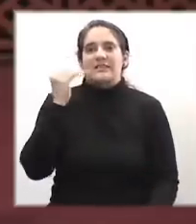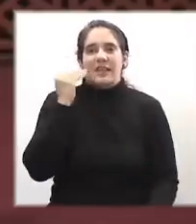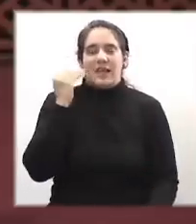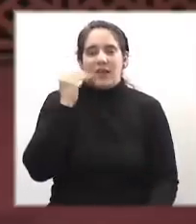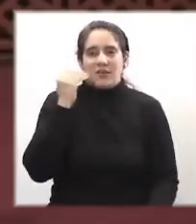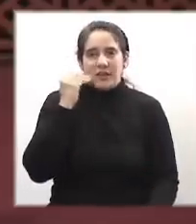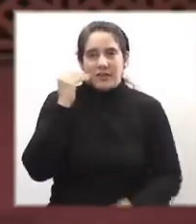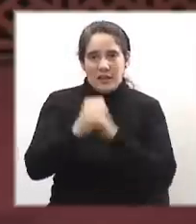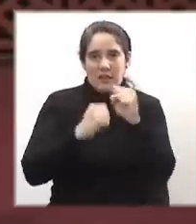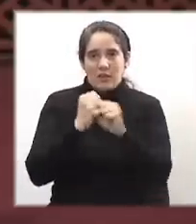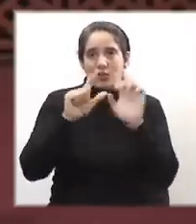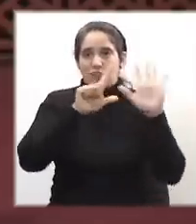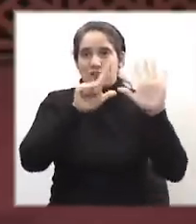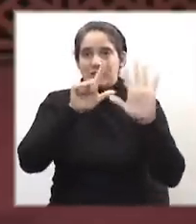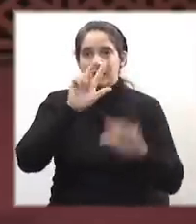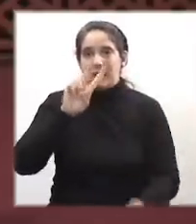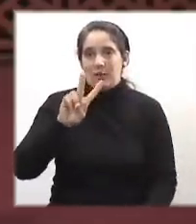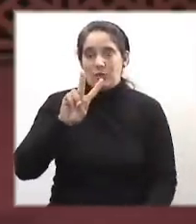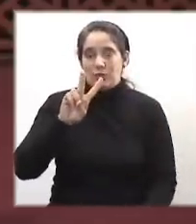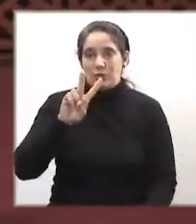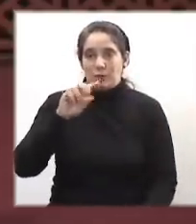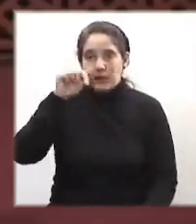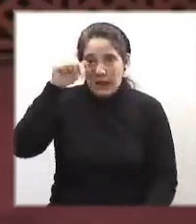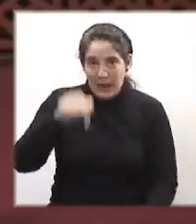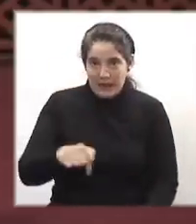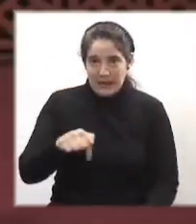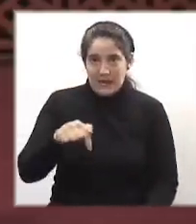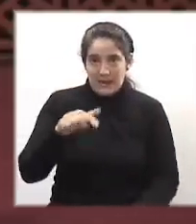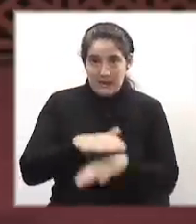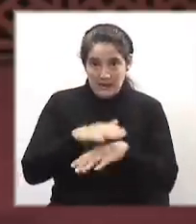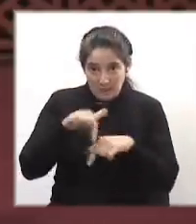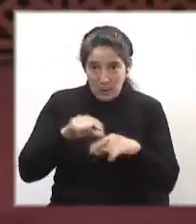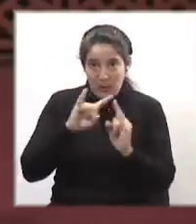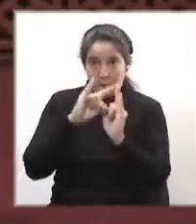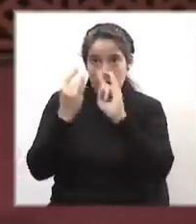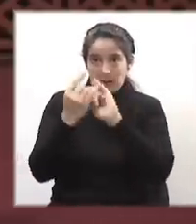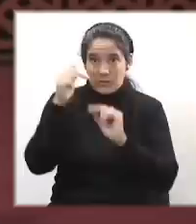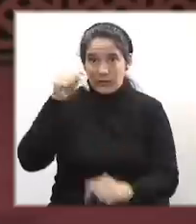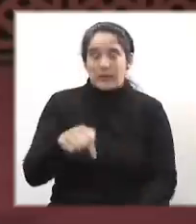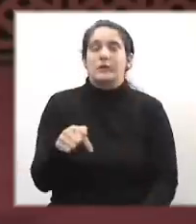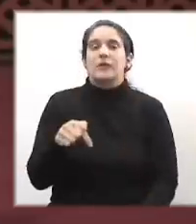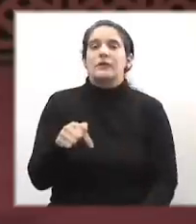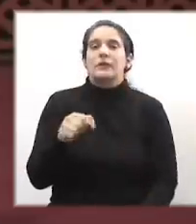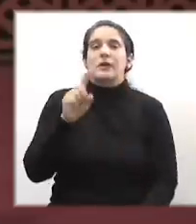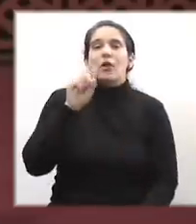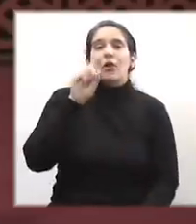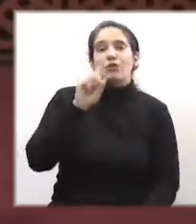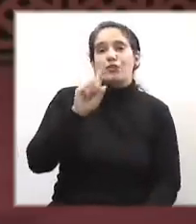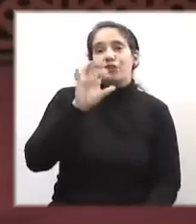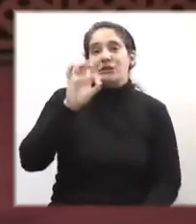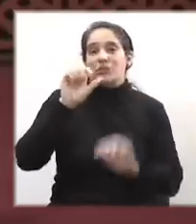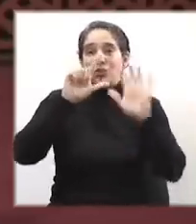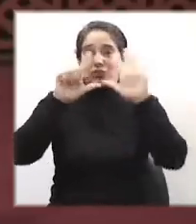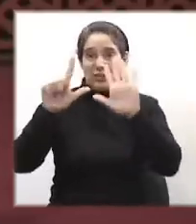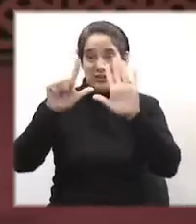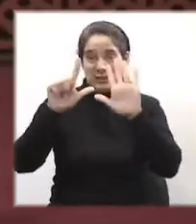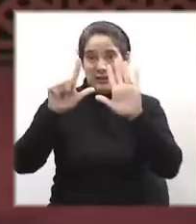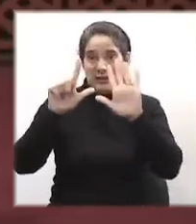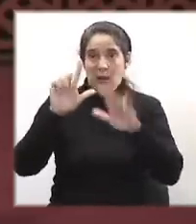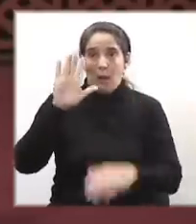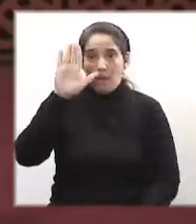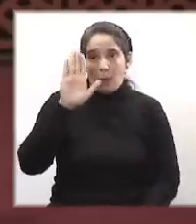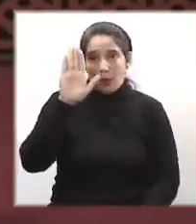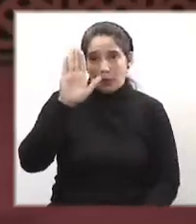1972, en este mismo recinto, con 107 votos a favor,